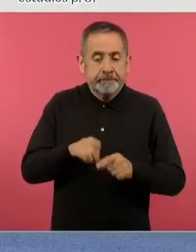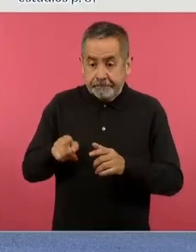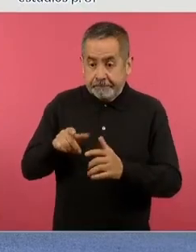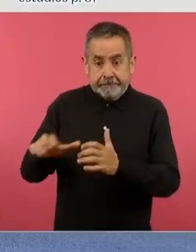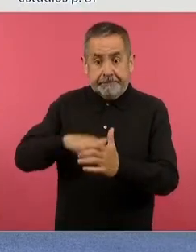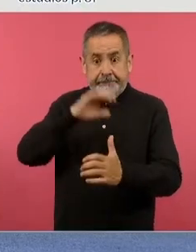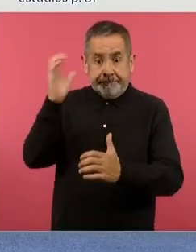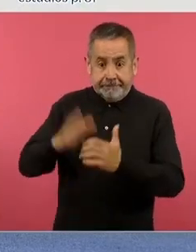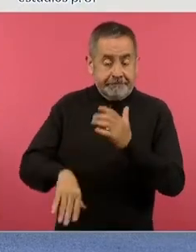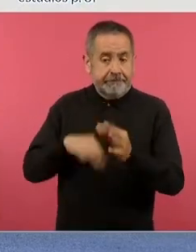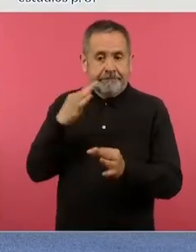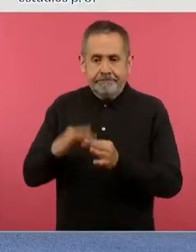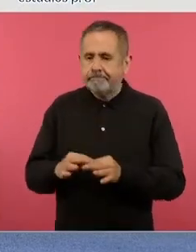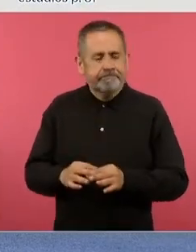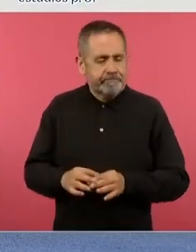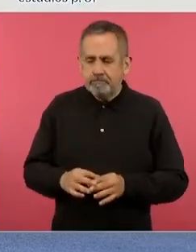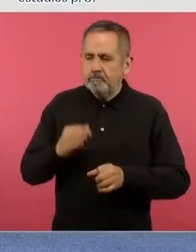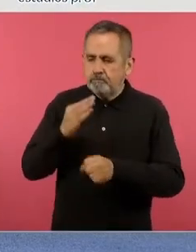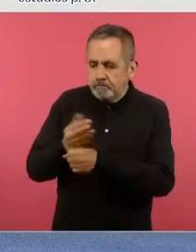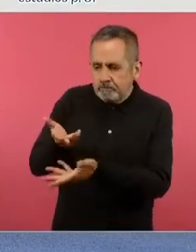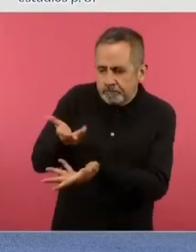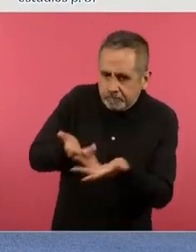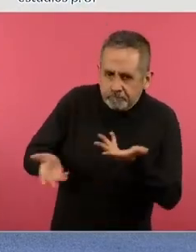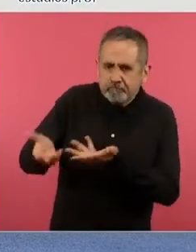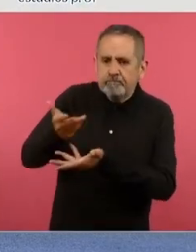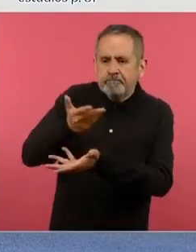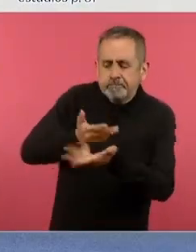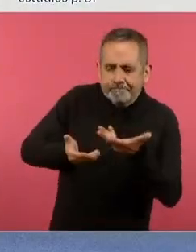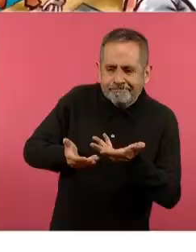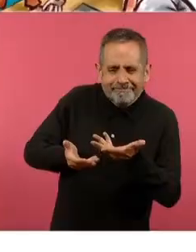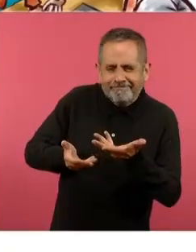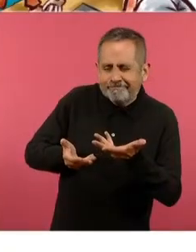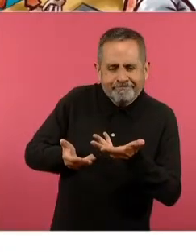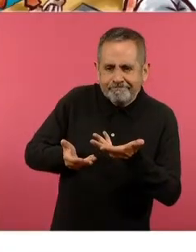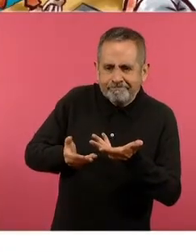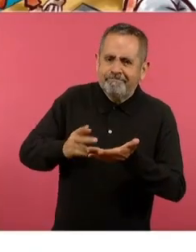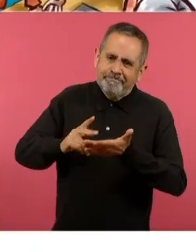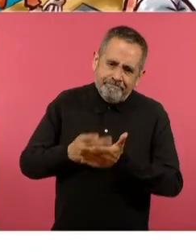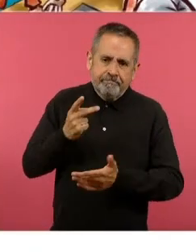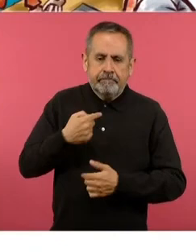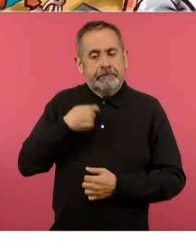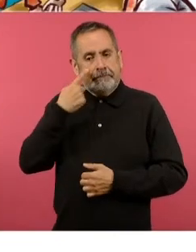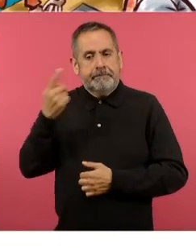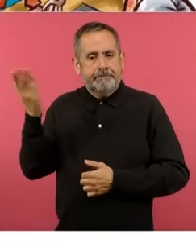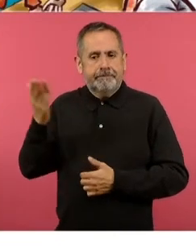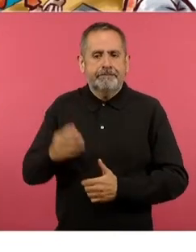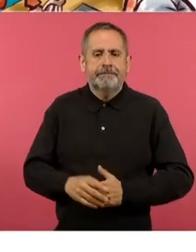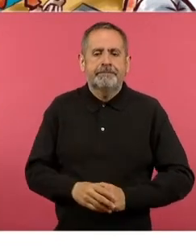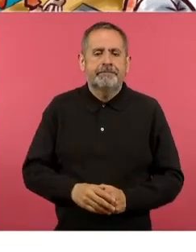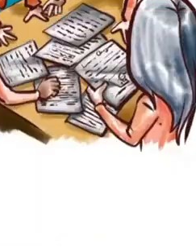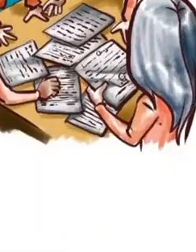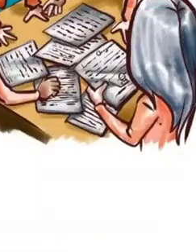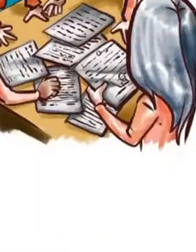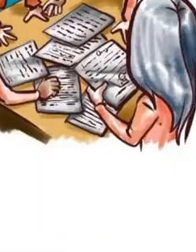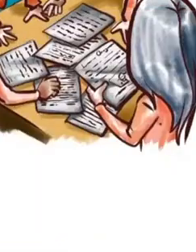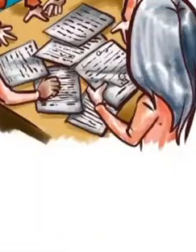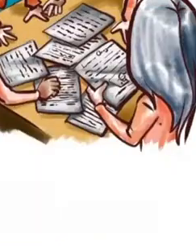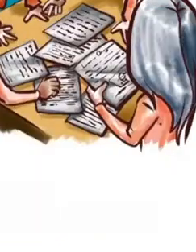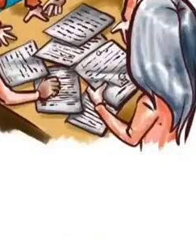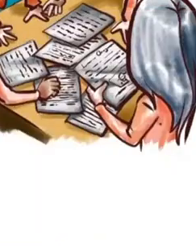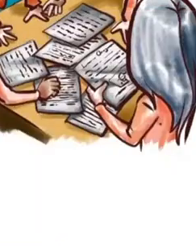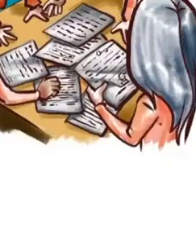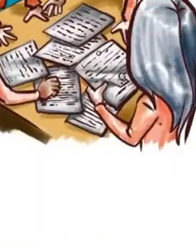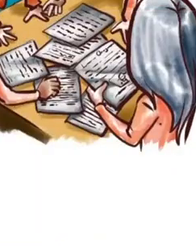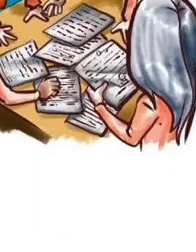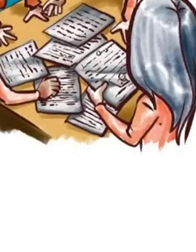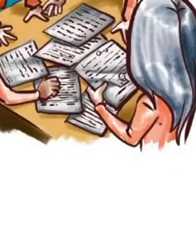es un proceso dialéctico en el que voy y regreso las veces que sean necesarias con la finalidad de que yo no puedo seguir dando